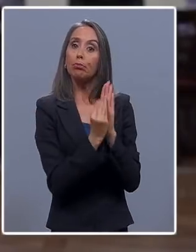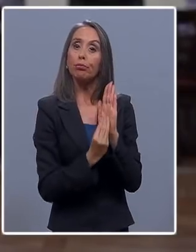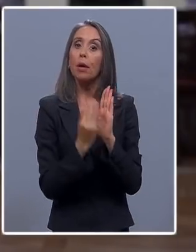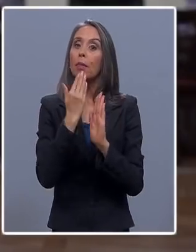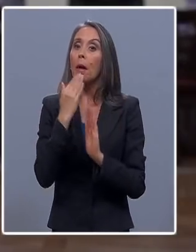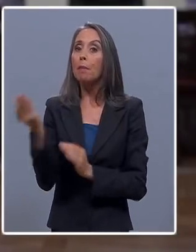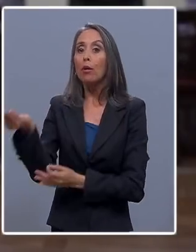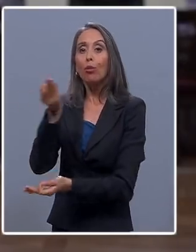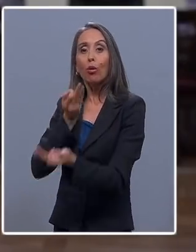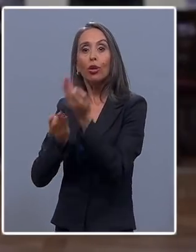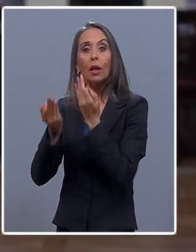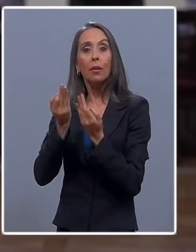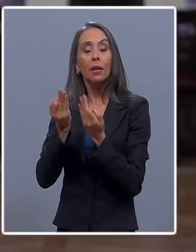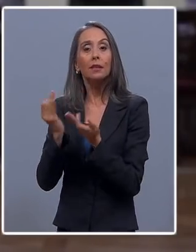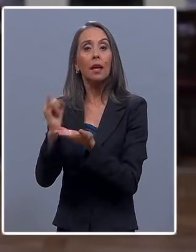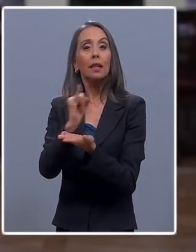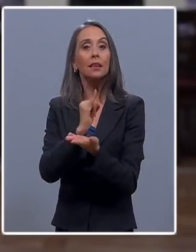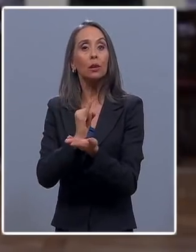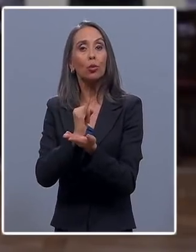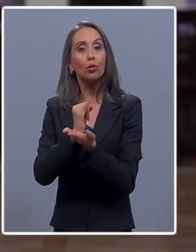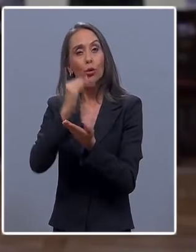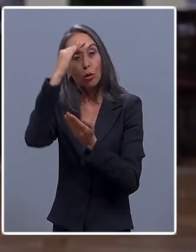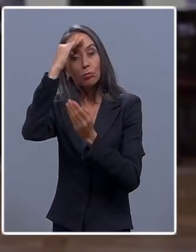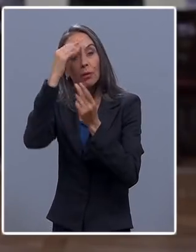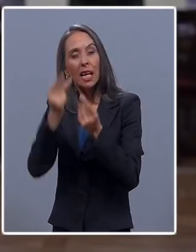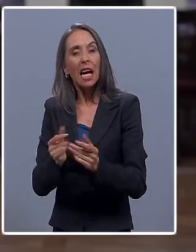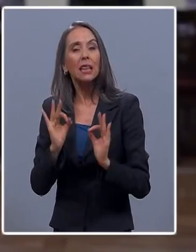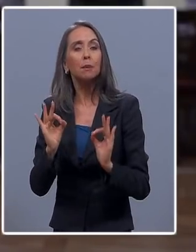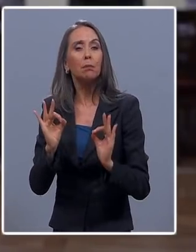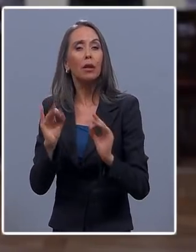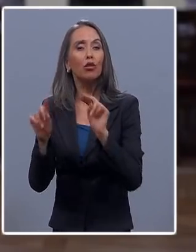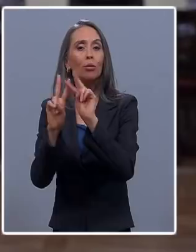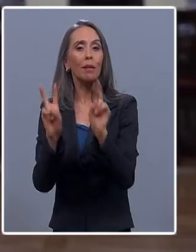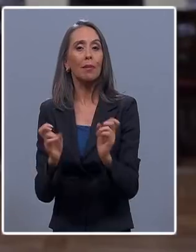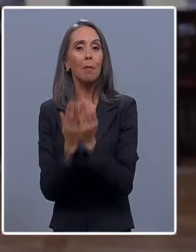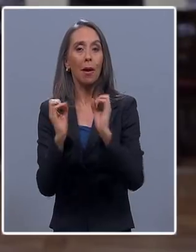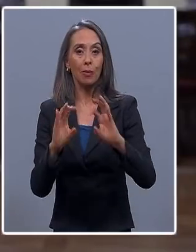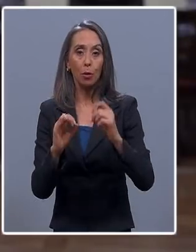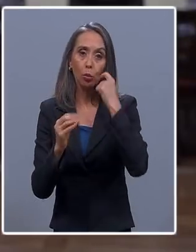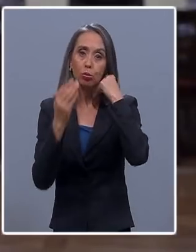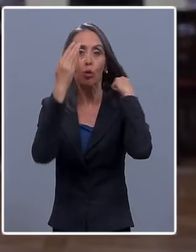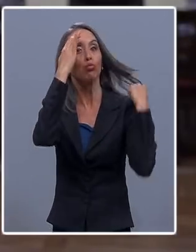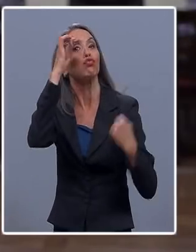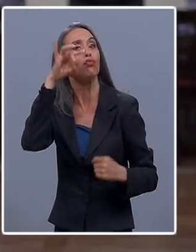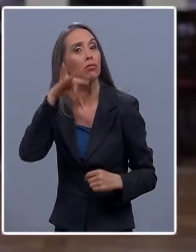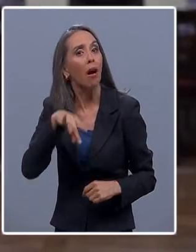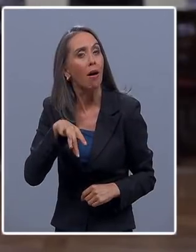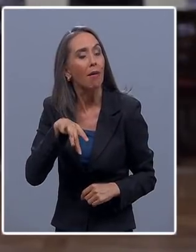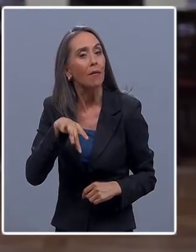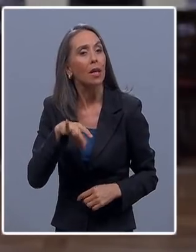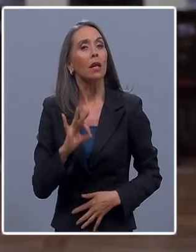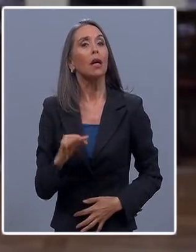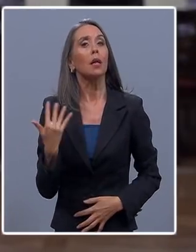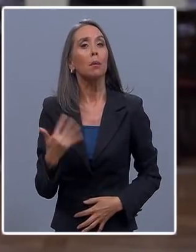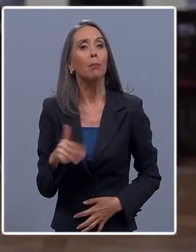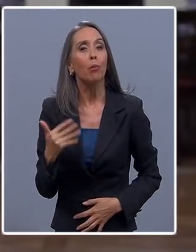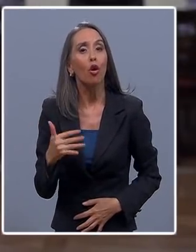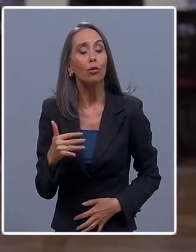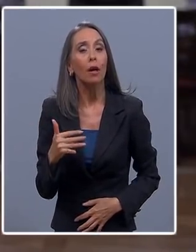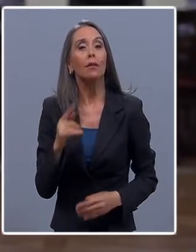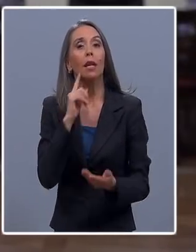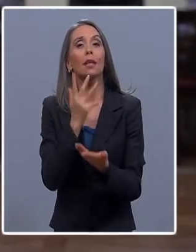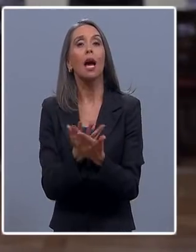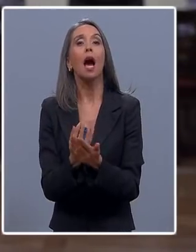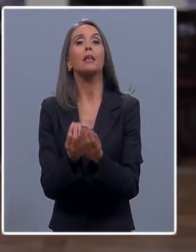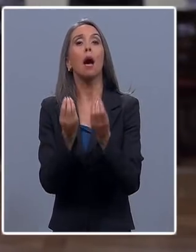recomendaciones de organismos especializados. Estamos muy conscientes de la importancia de tener